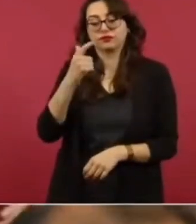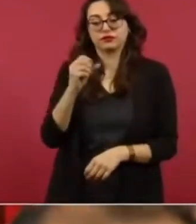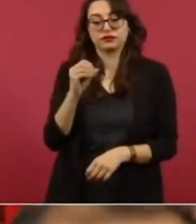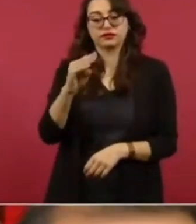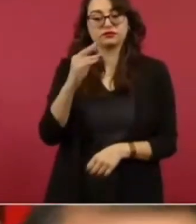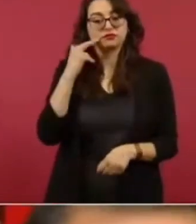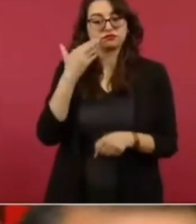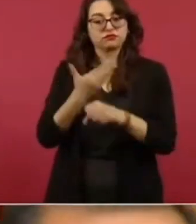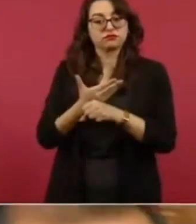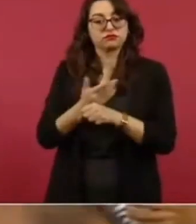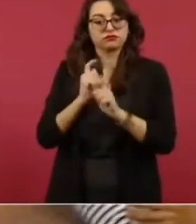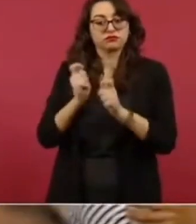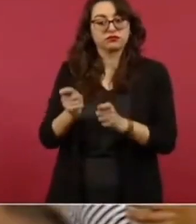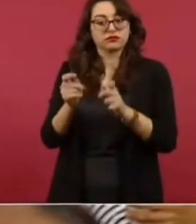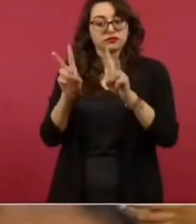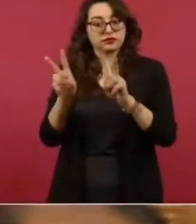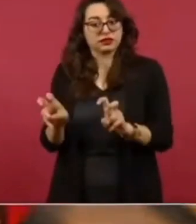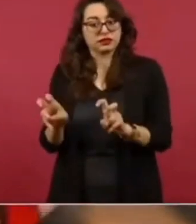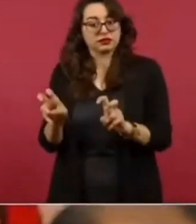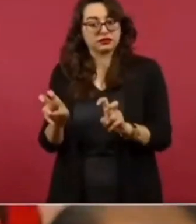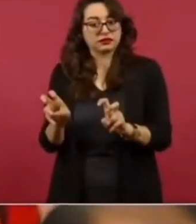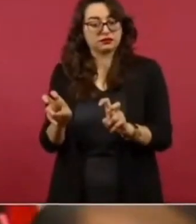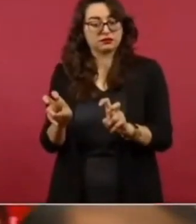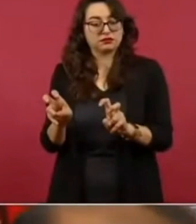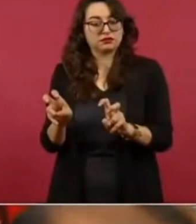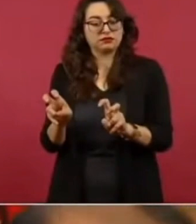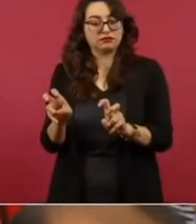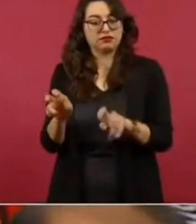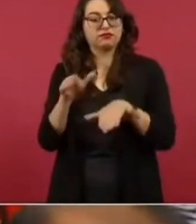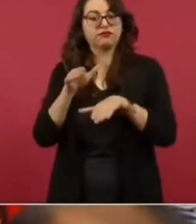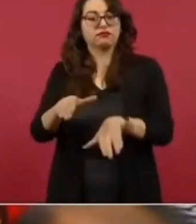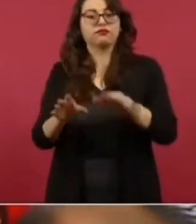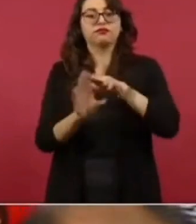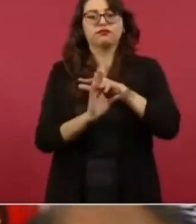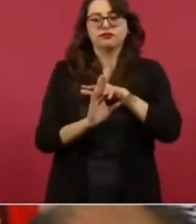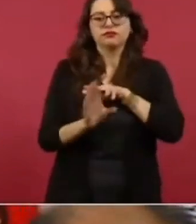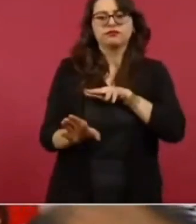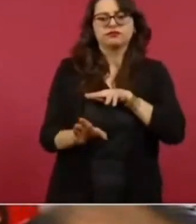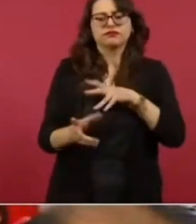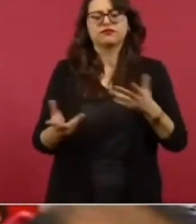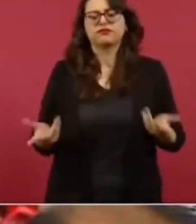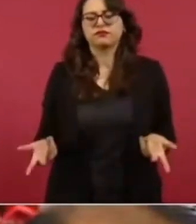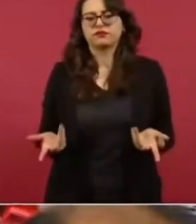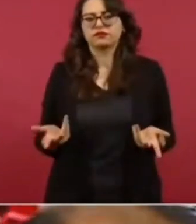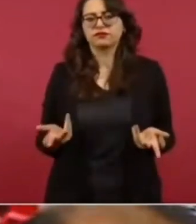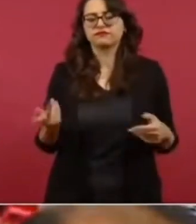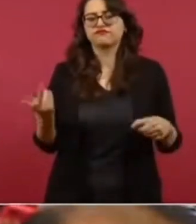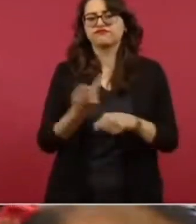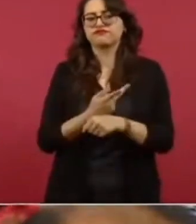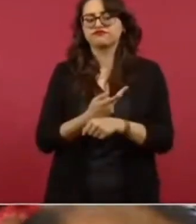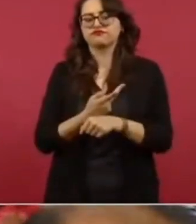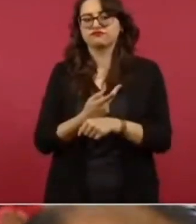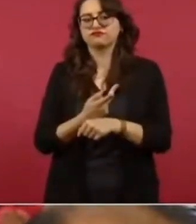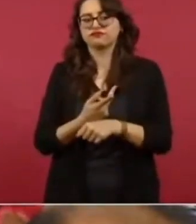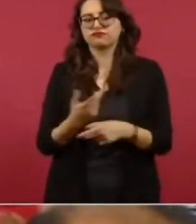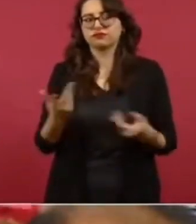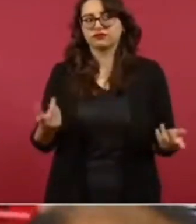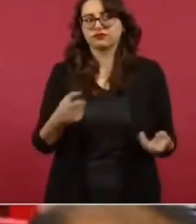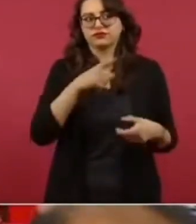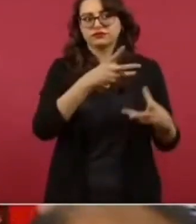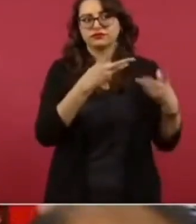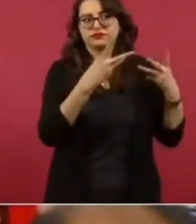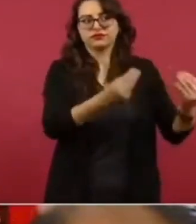encomienda de atender los temas de migración. ¿Cómo saber que esta situación no se está